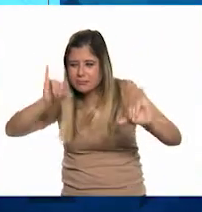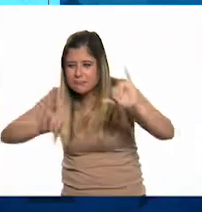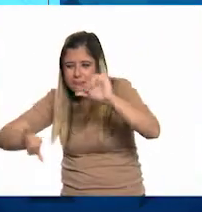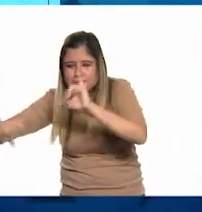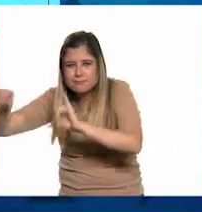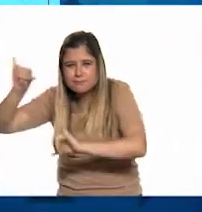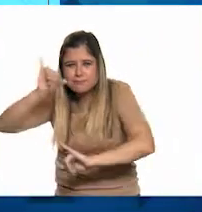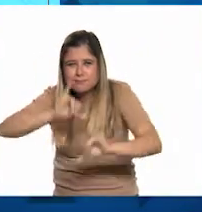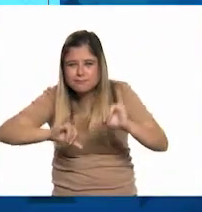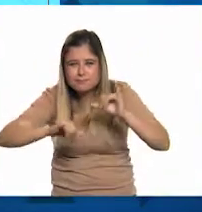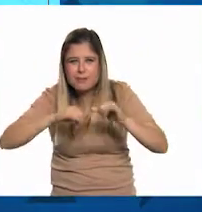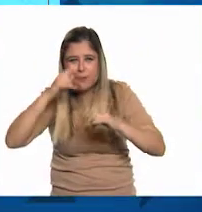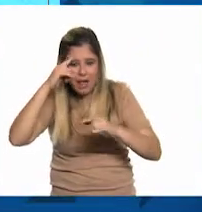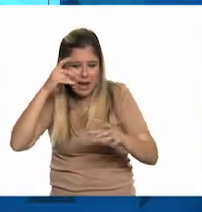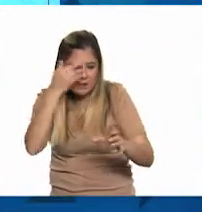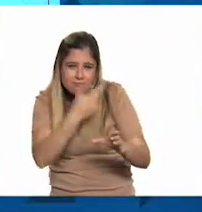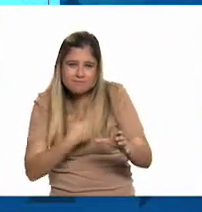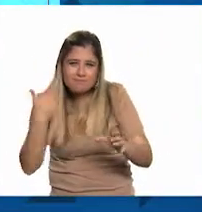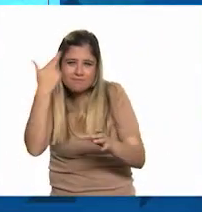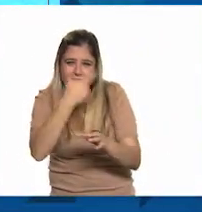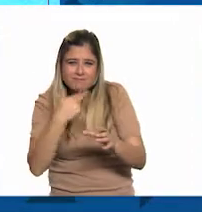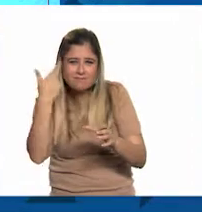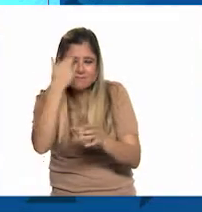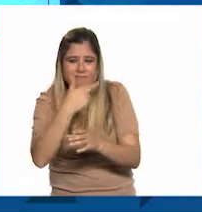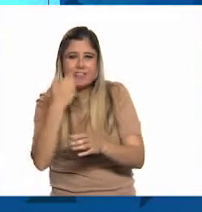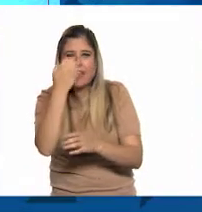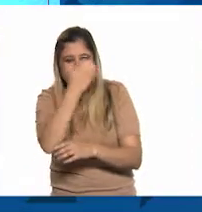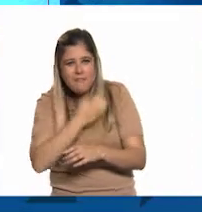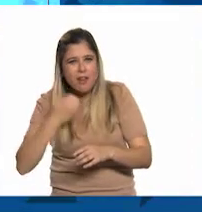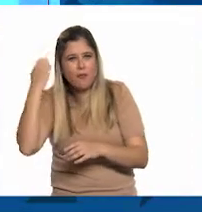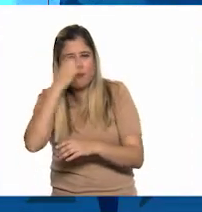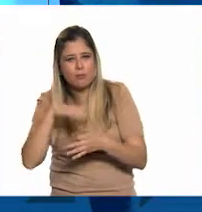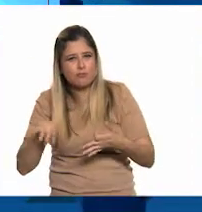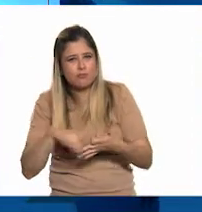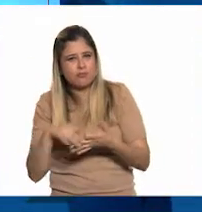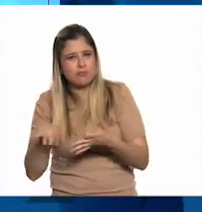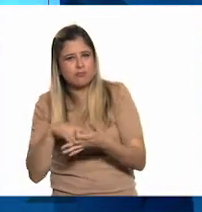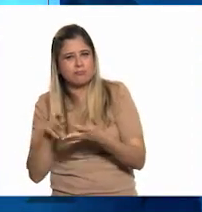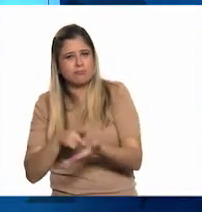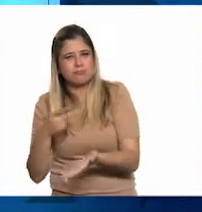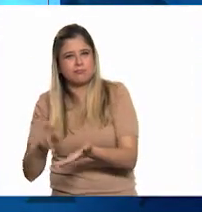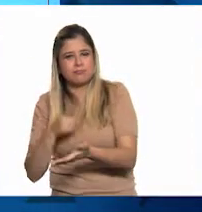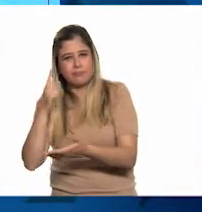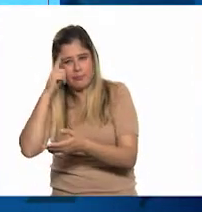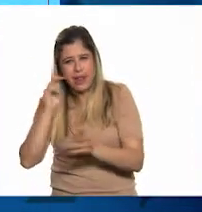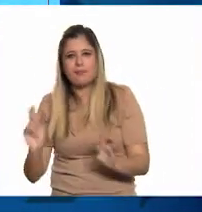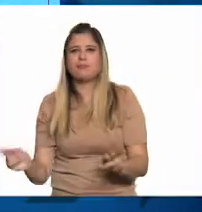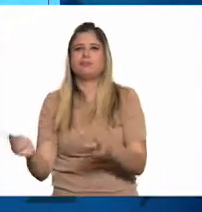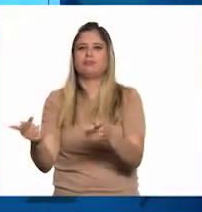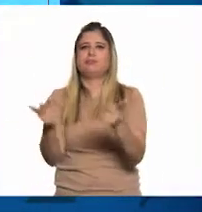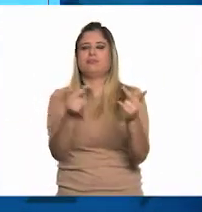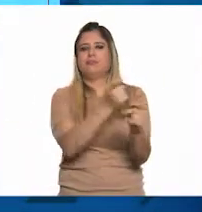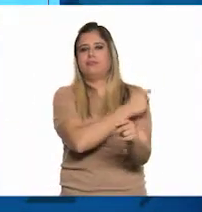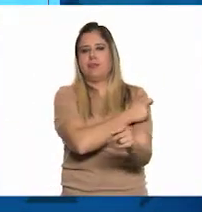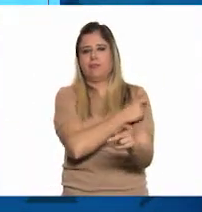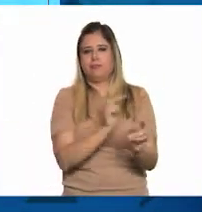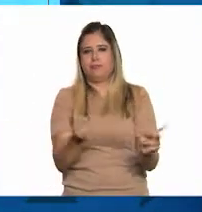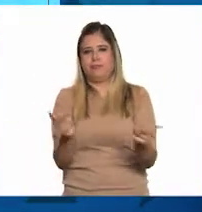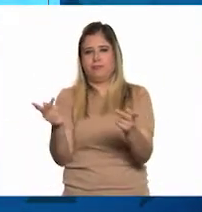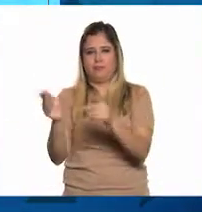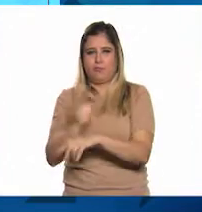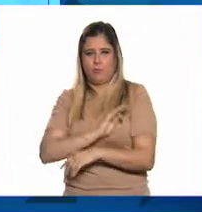fases de los ensayos clínicos y siguen siendo evaluadas regularmente una vez comercializadas. Una vez comercializadas, perdón.